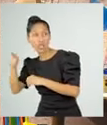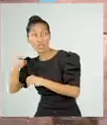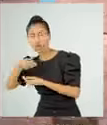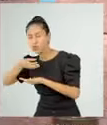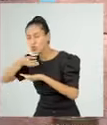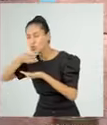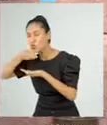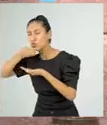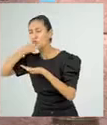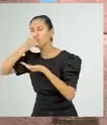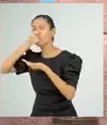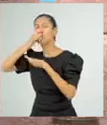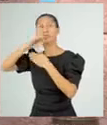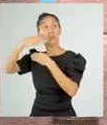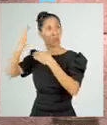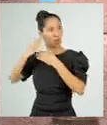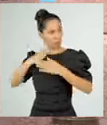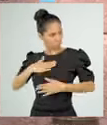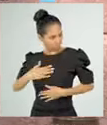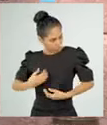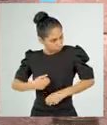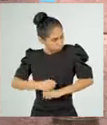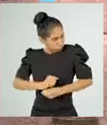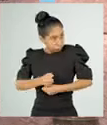indigestión.